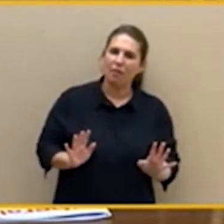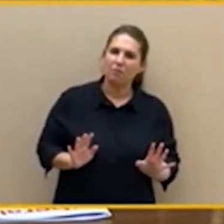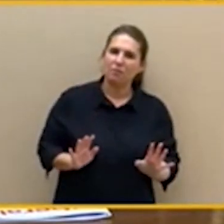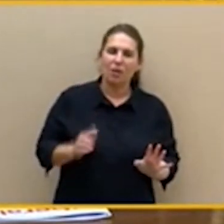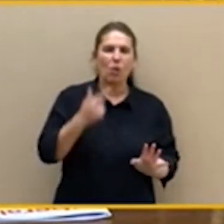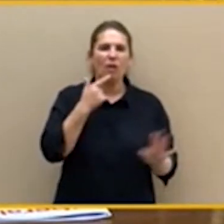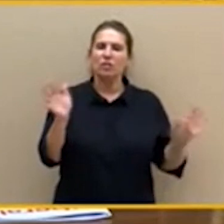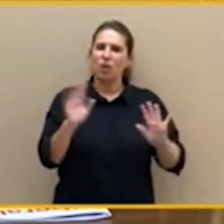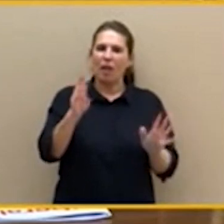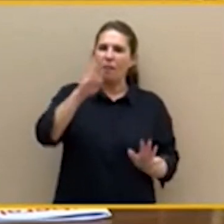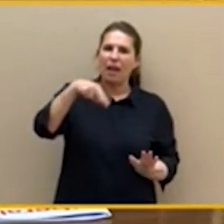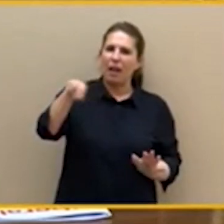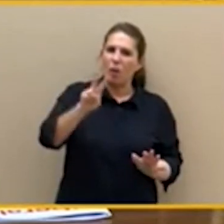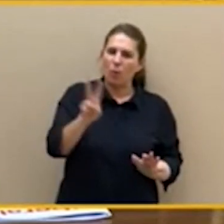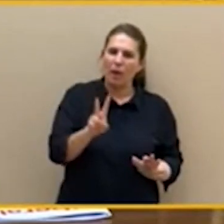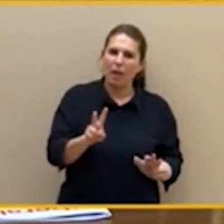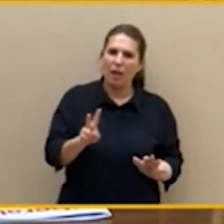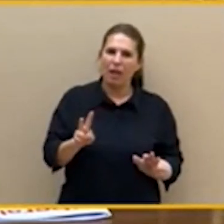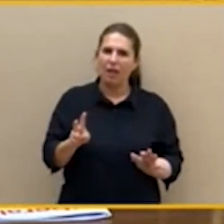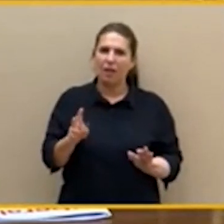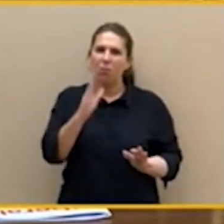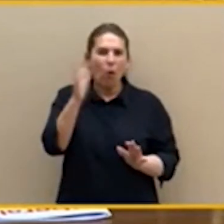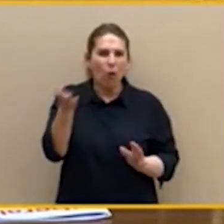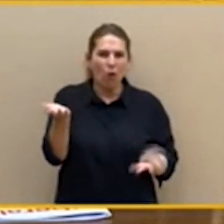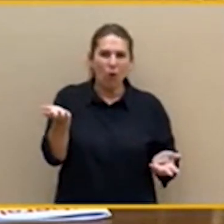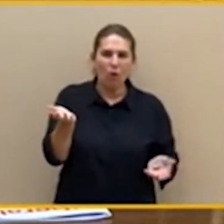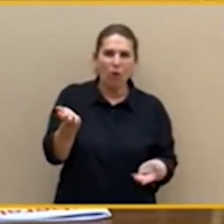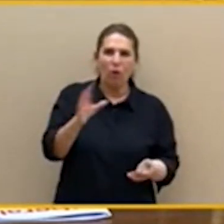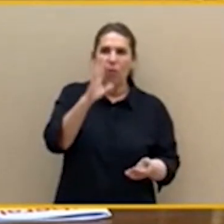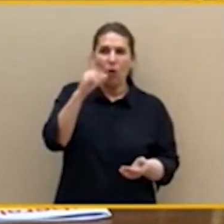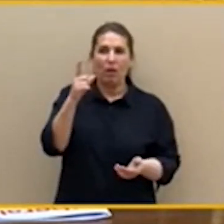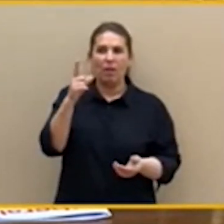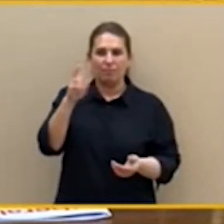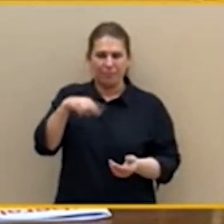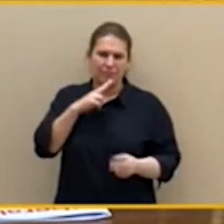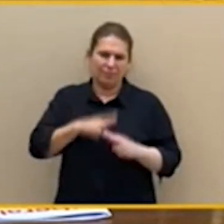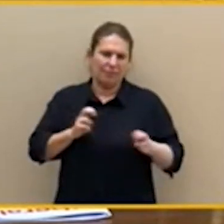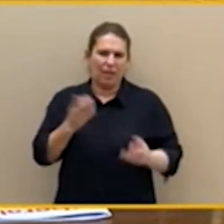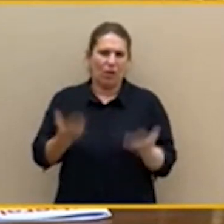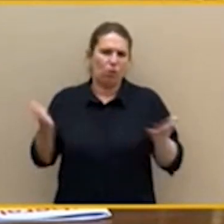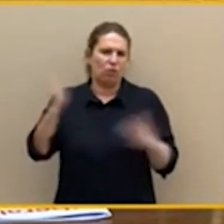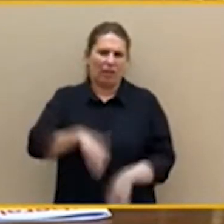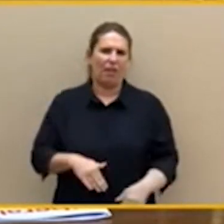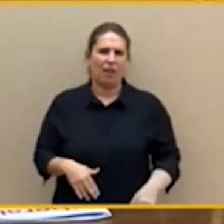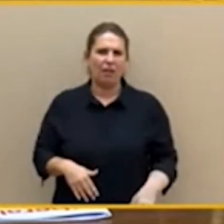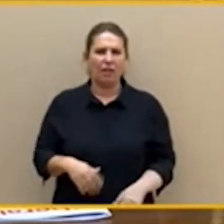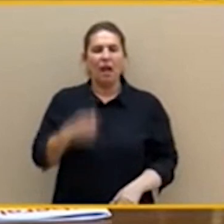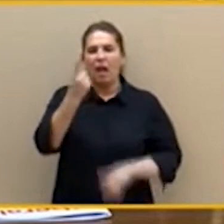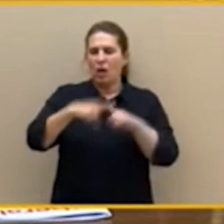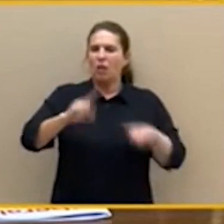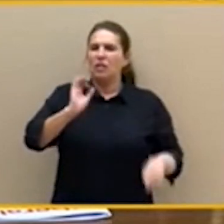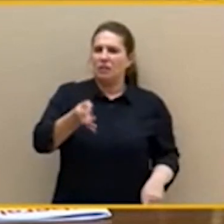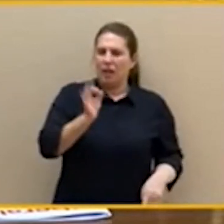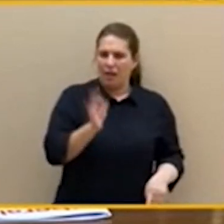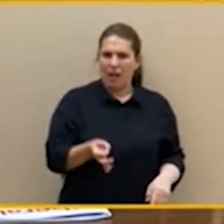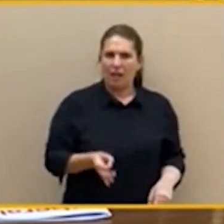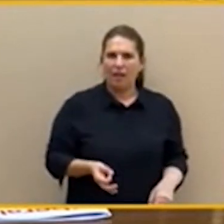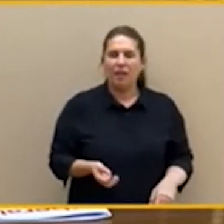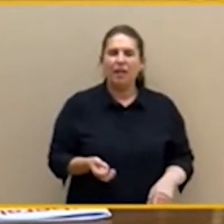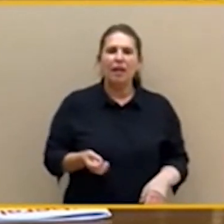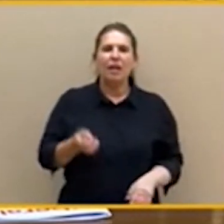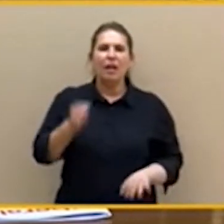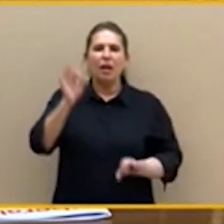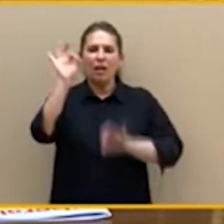injusticia. Y es verdad una cosa, el cuponazo del PNV que se va a aprobar este año es el mismo